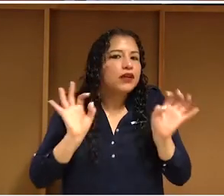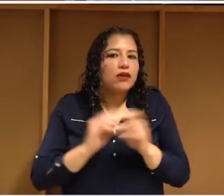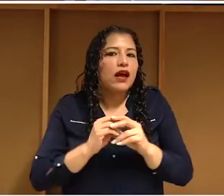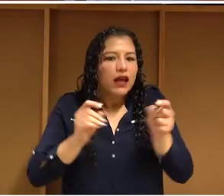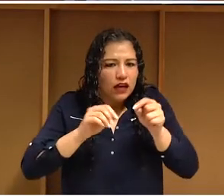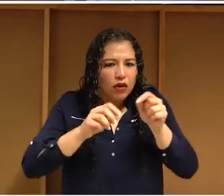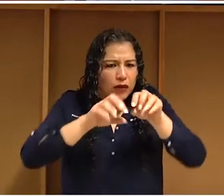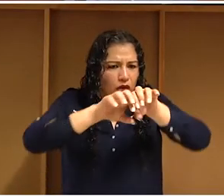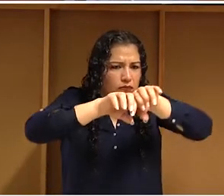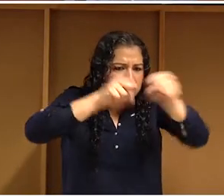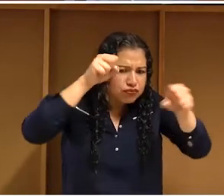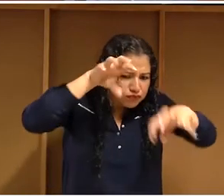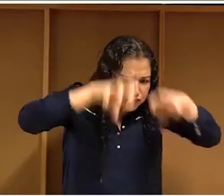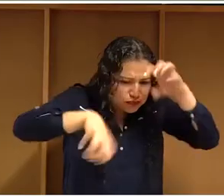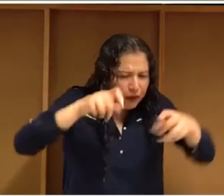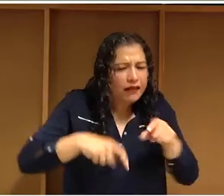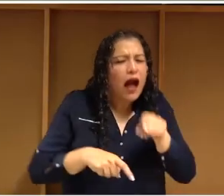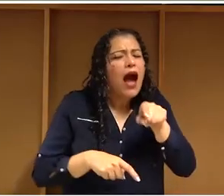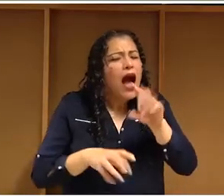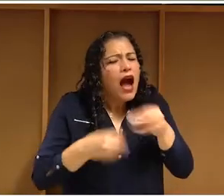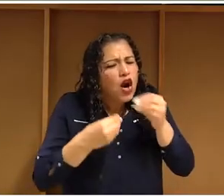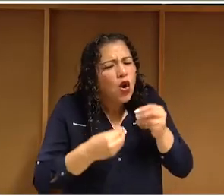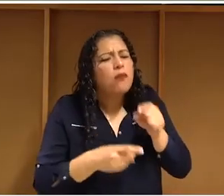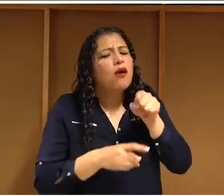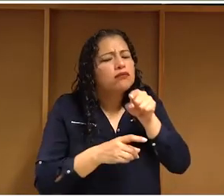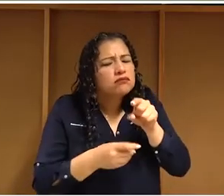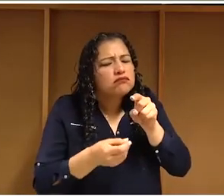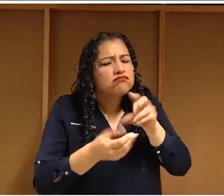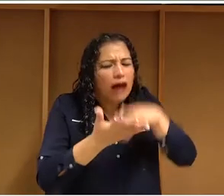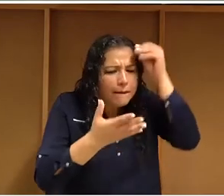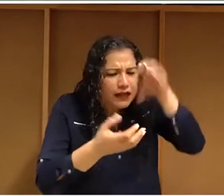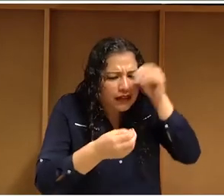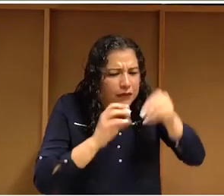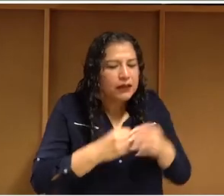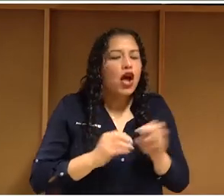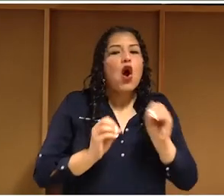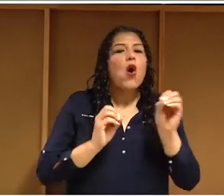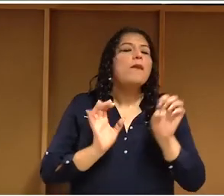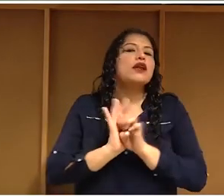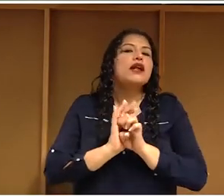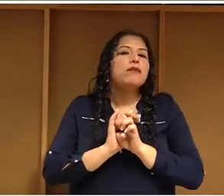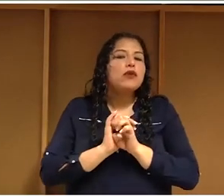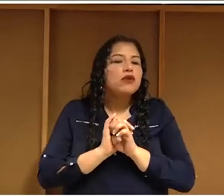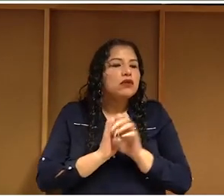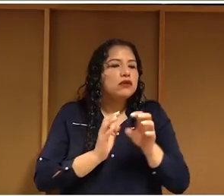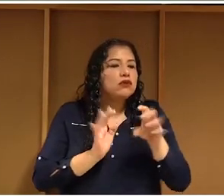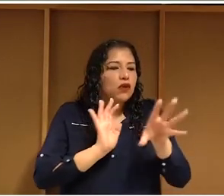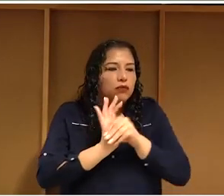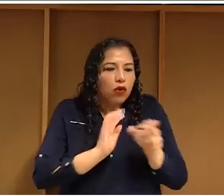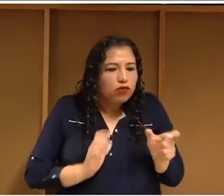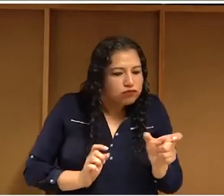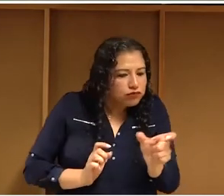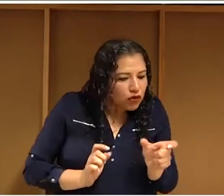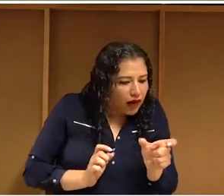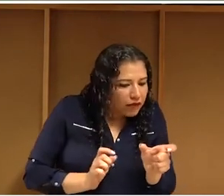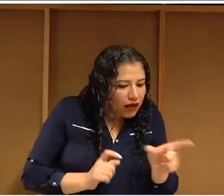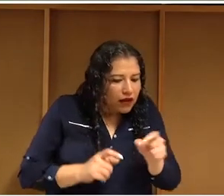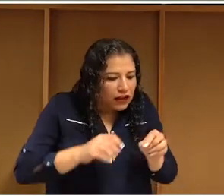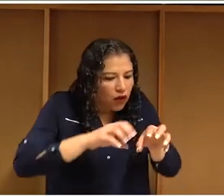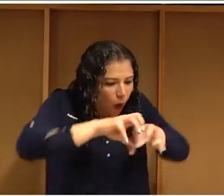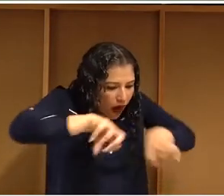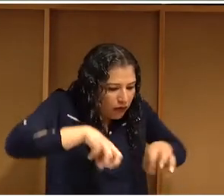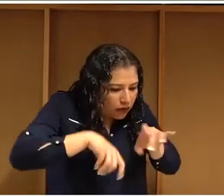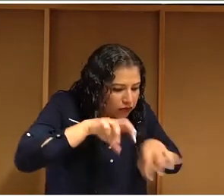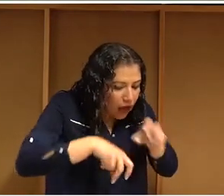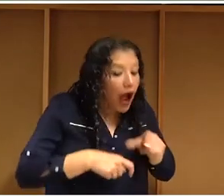de la misma manera que tenemos derecho a desarmar una pieza de software para entender cómo funciona eso es una excepción